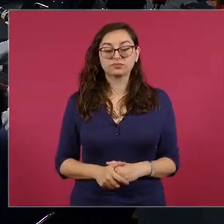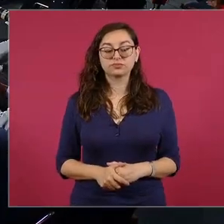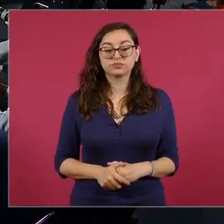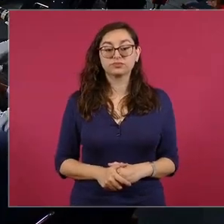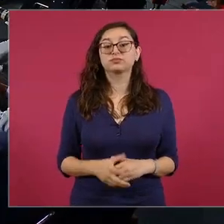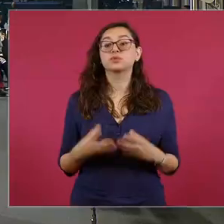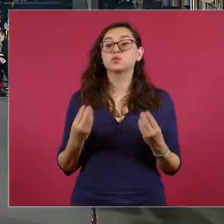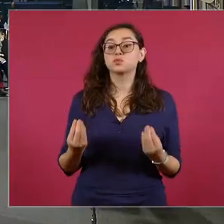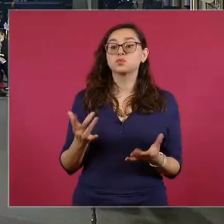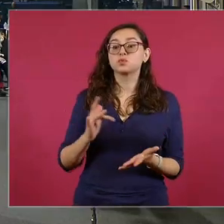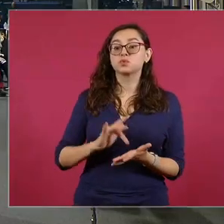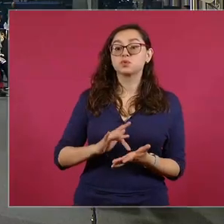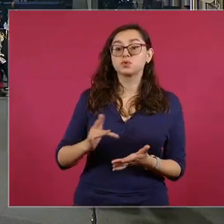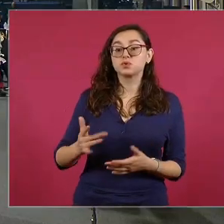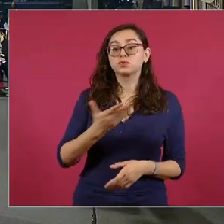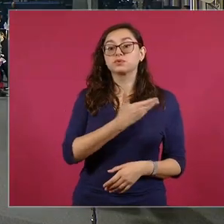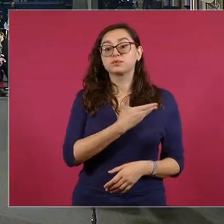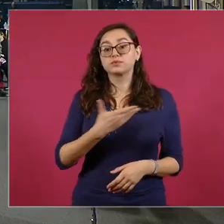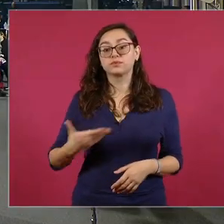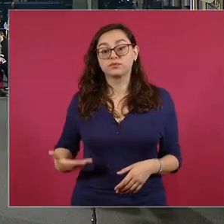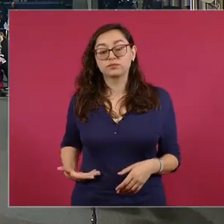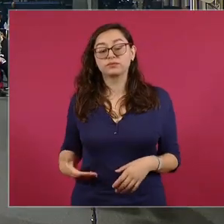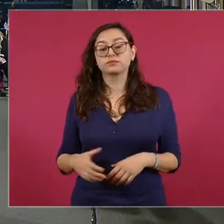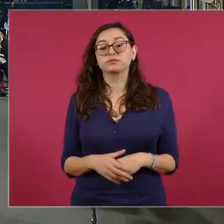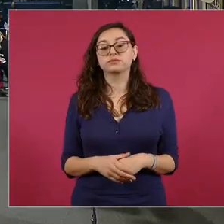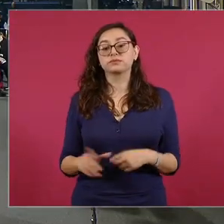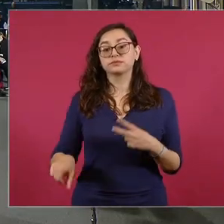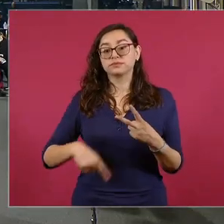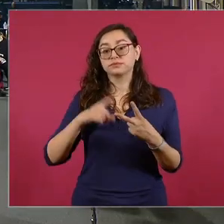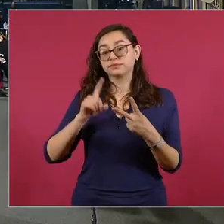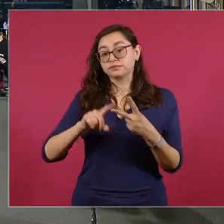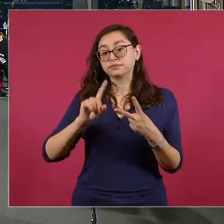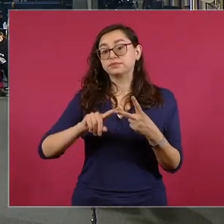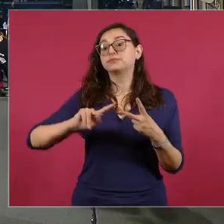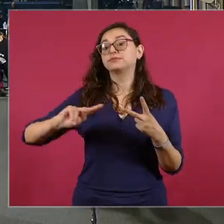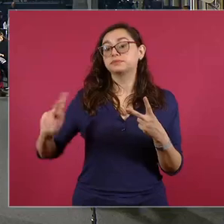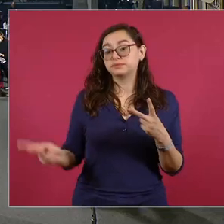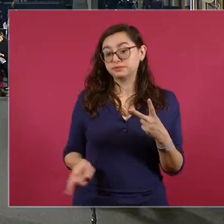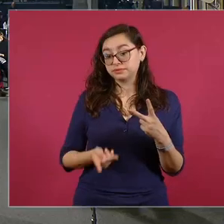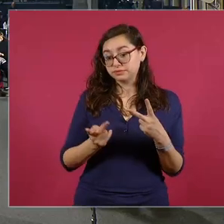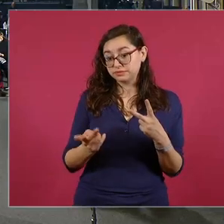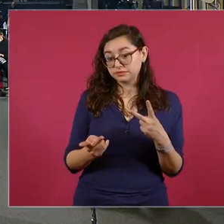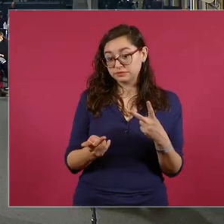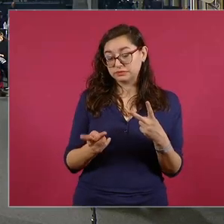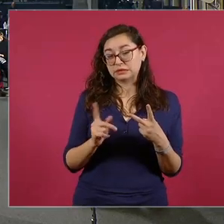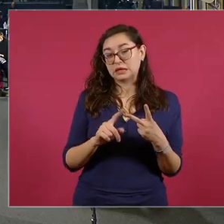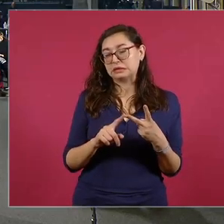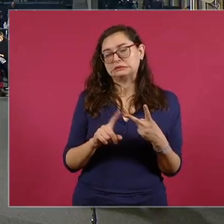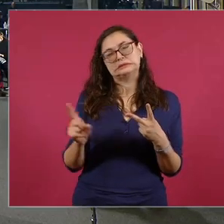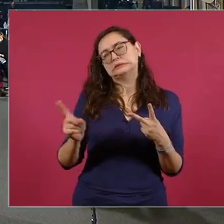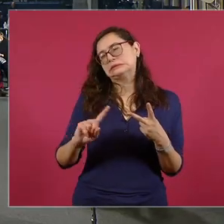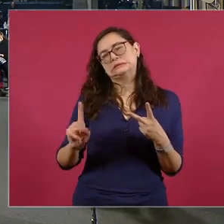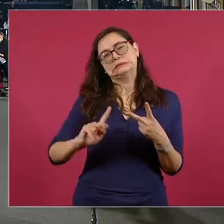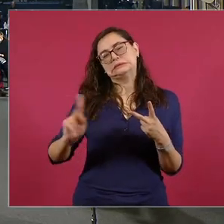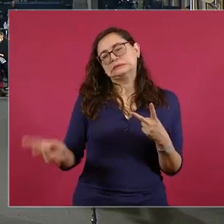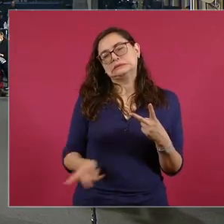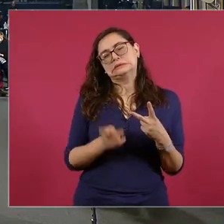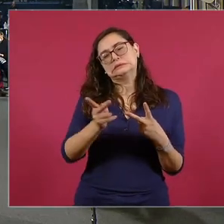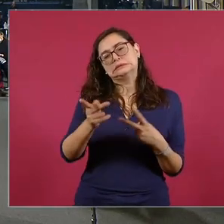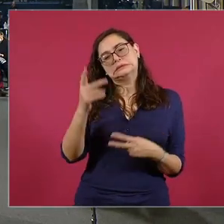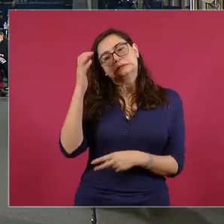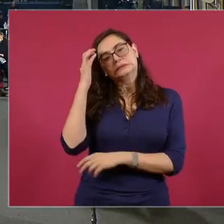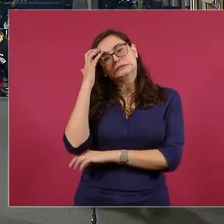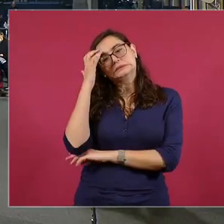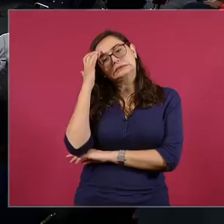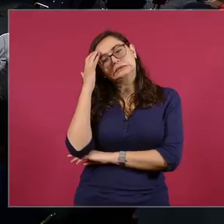Muchas gracias, señor presidente. Gracias, En una segunda, más bien es una reflexión. Yo me quiero